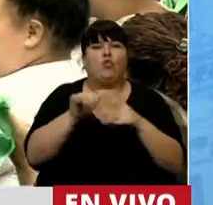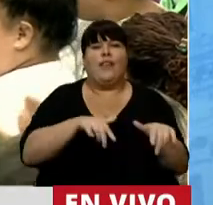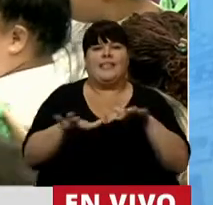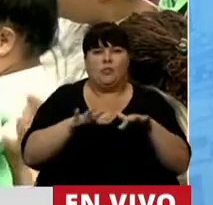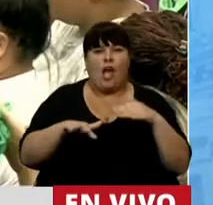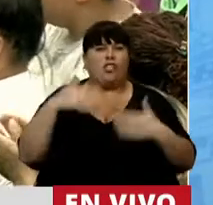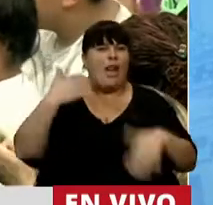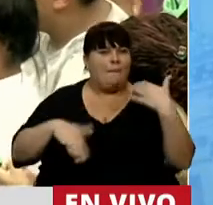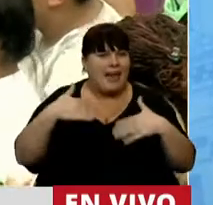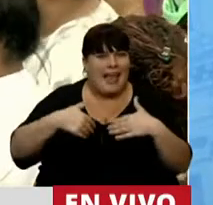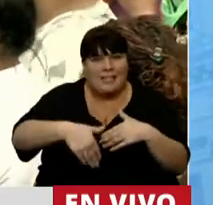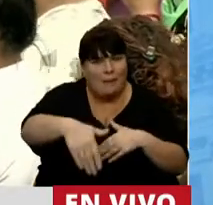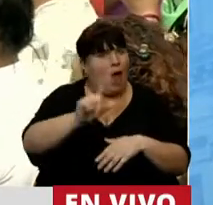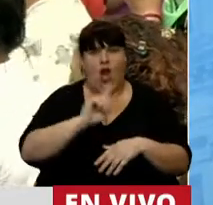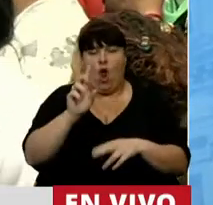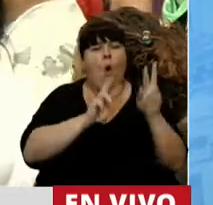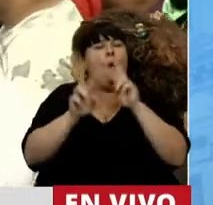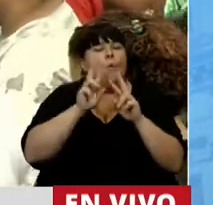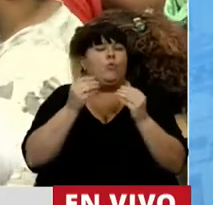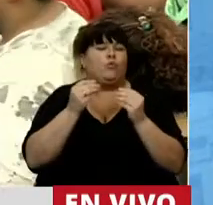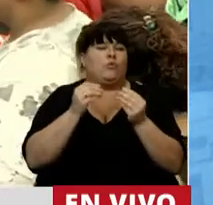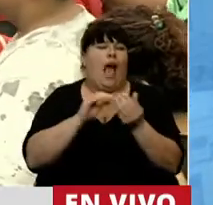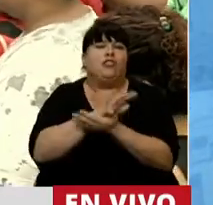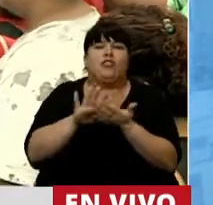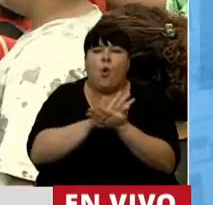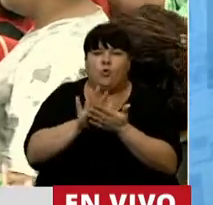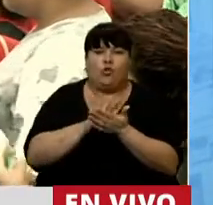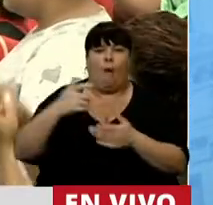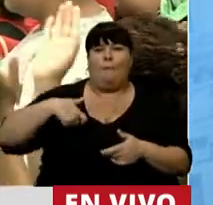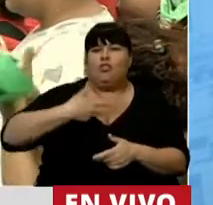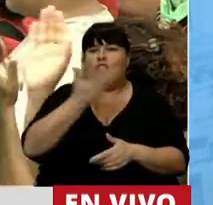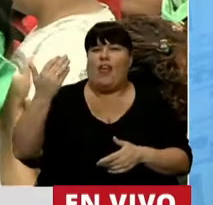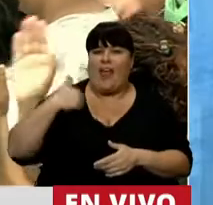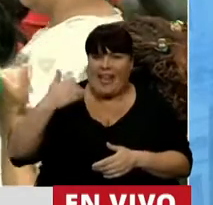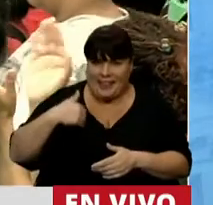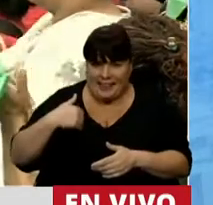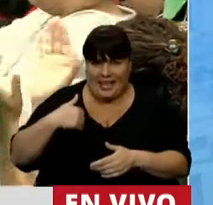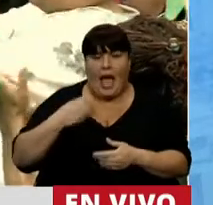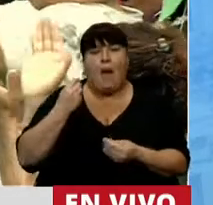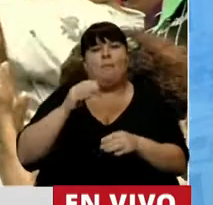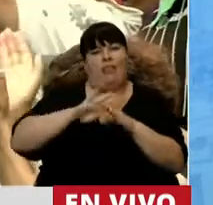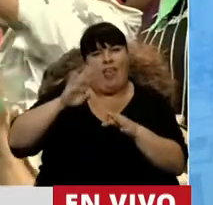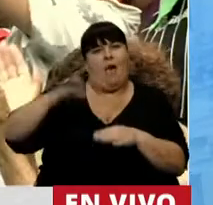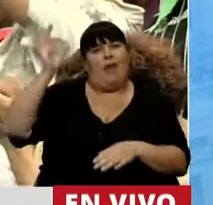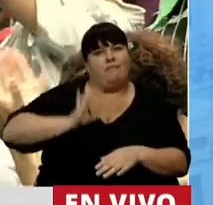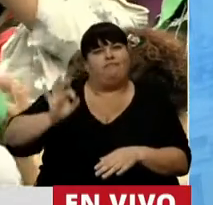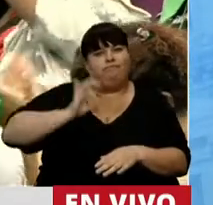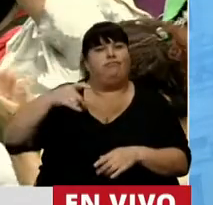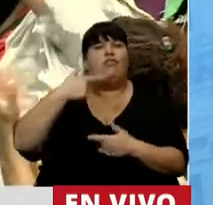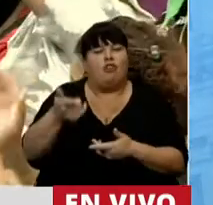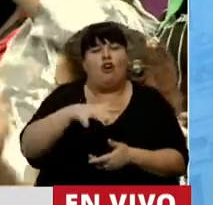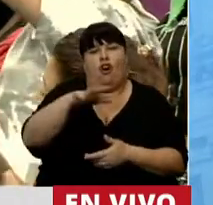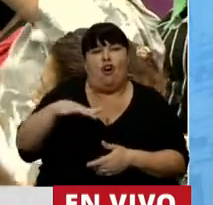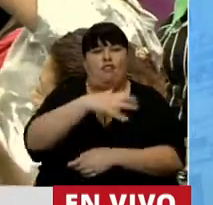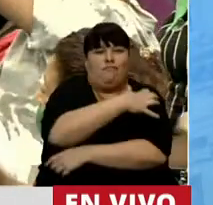de emergencia en el corto plazo, sino que viene a dar una respuesta de toda la sociedad argentina a una deuda histórica que tenemos con los